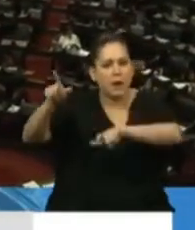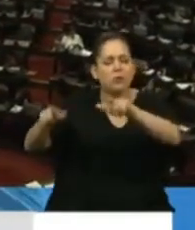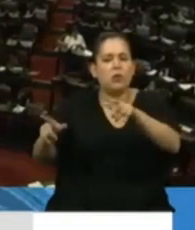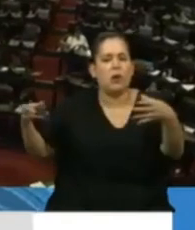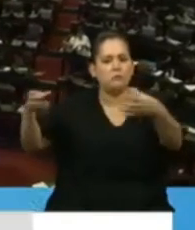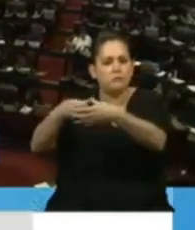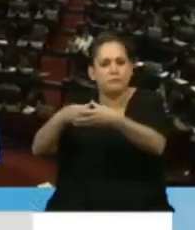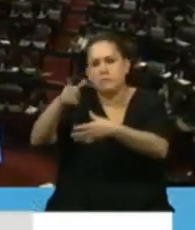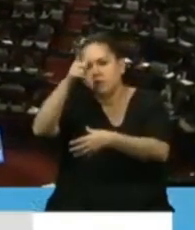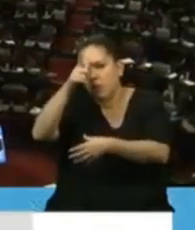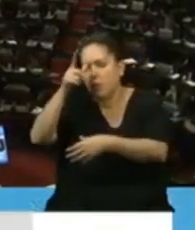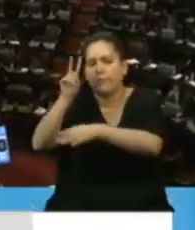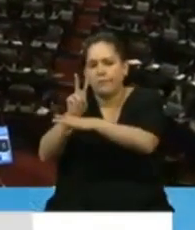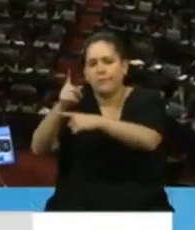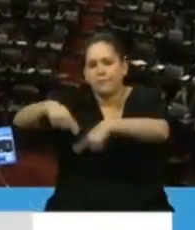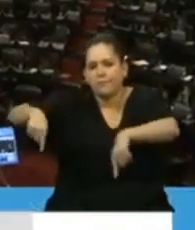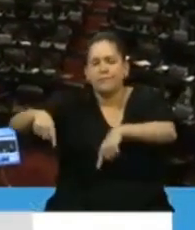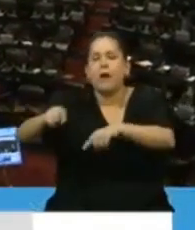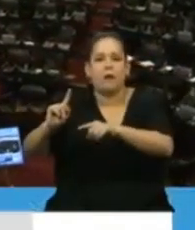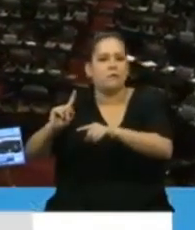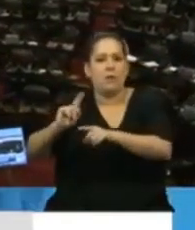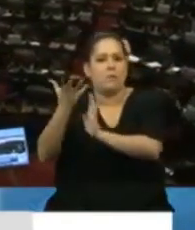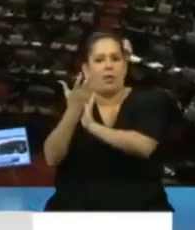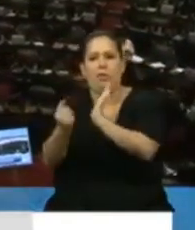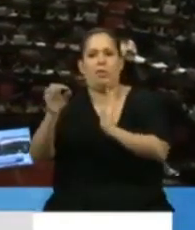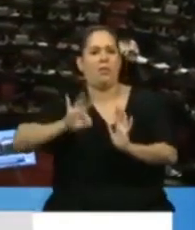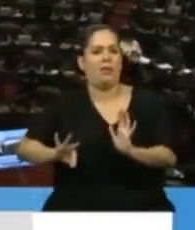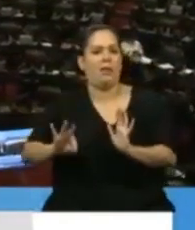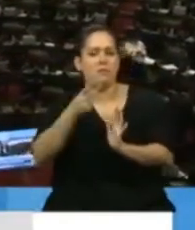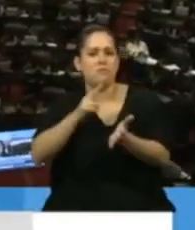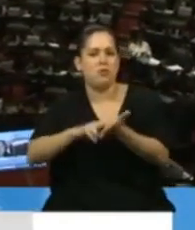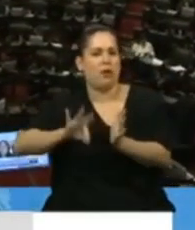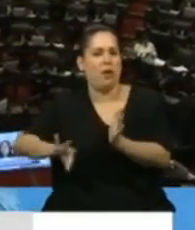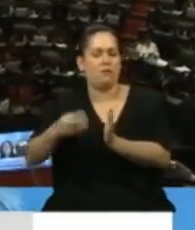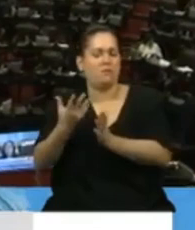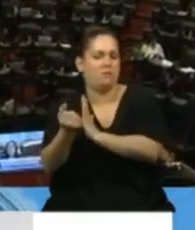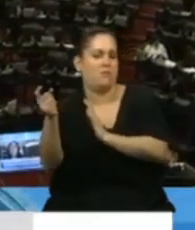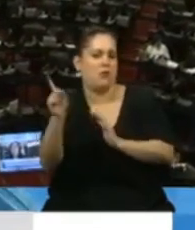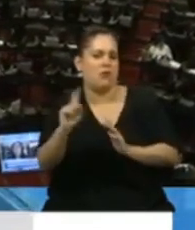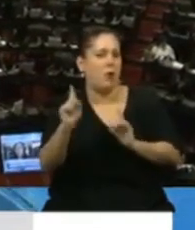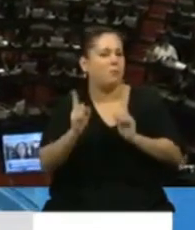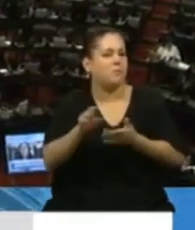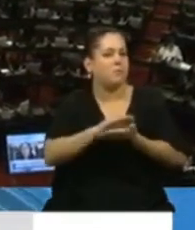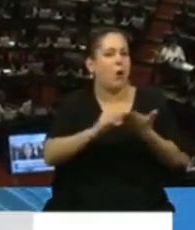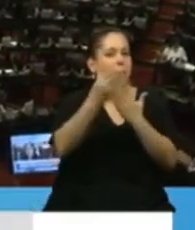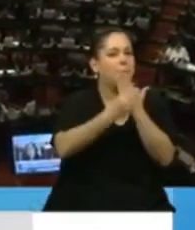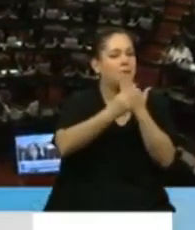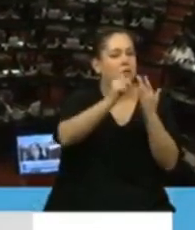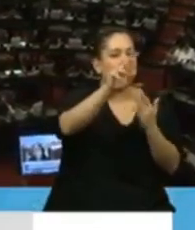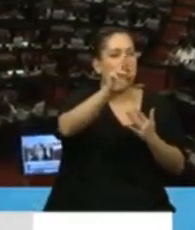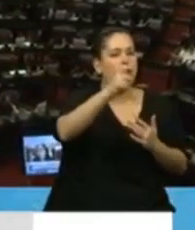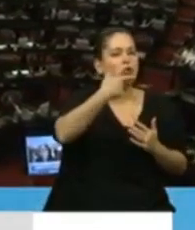fuerzas de seguridad, de las fuerzas armadas, que como bien explicó el ministro Rossi, es la mayor